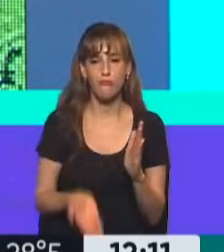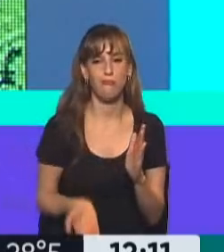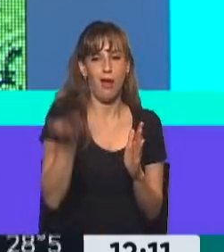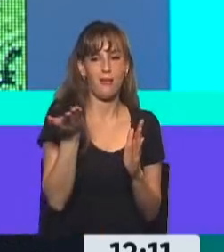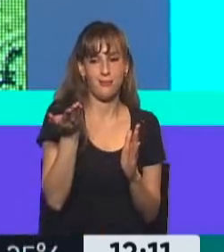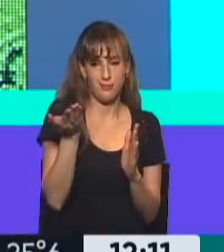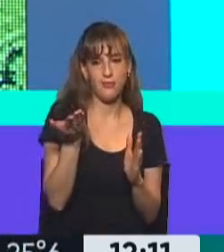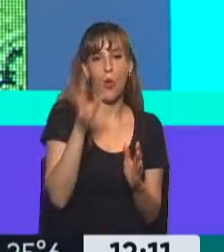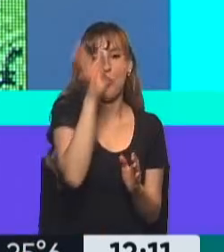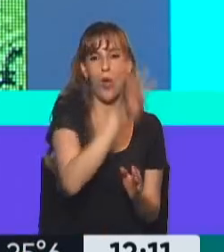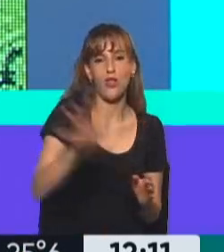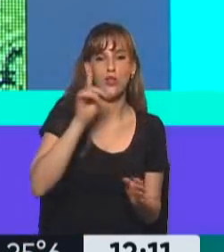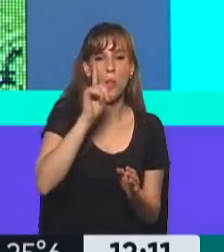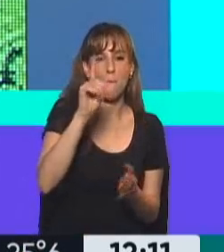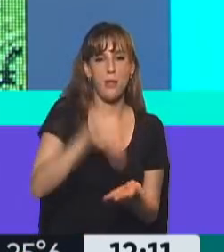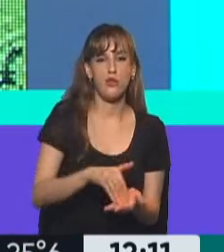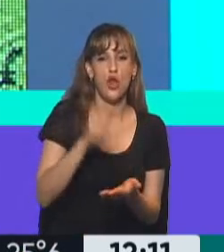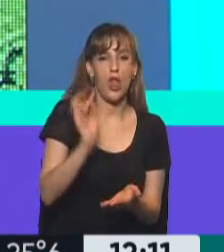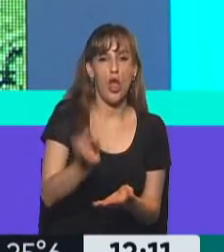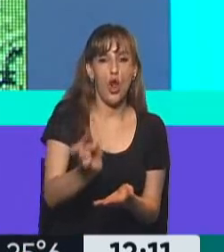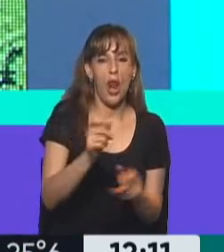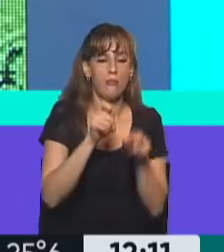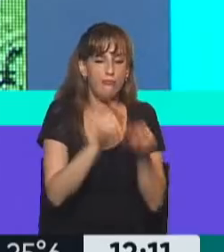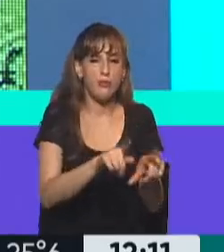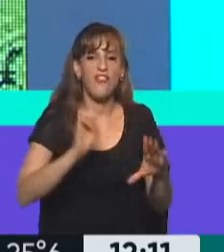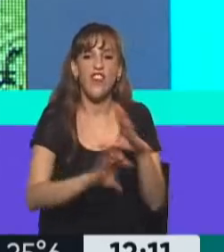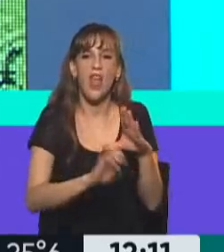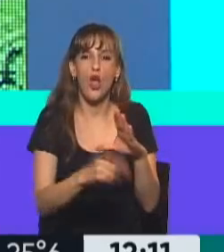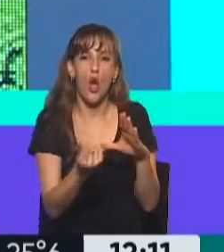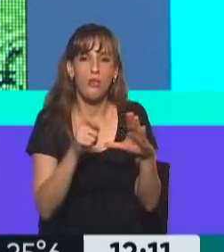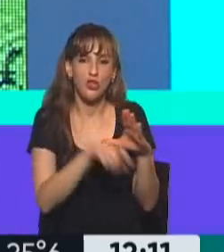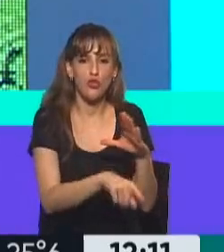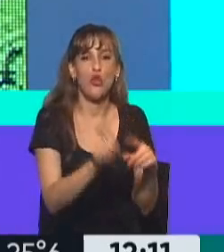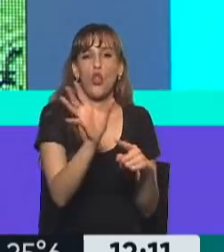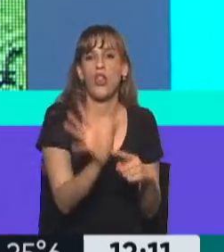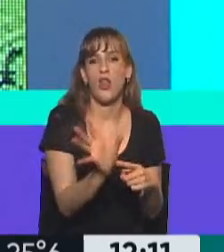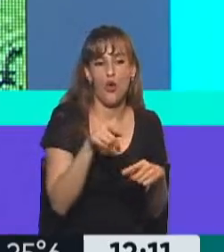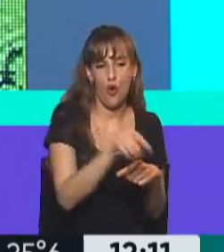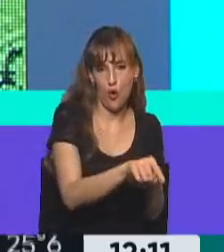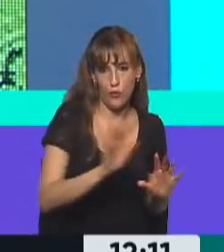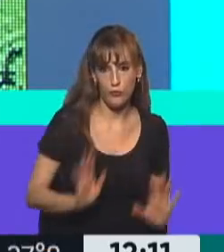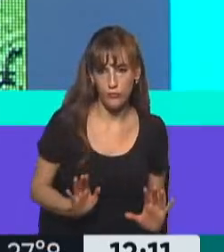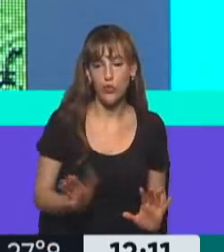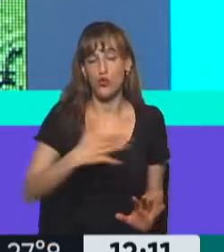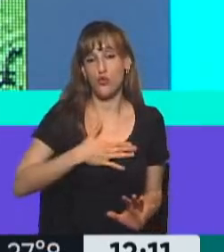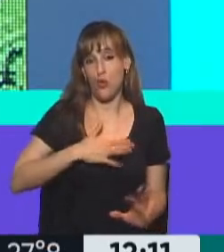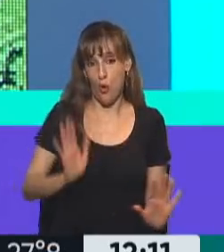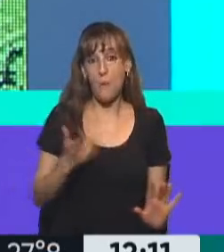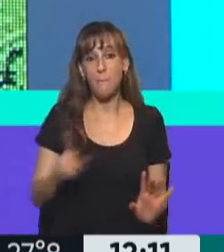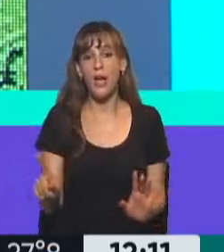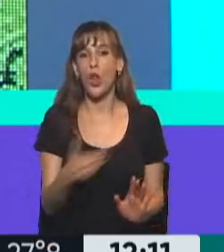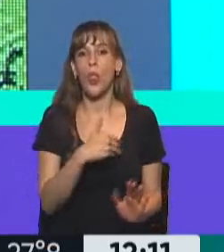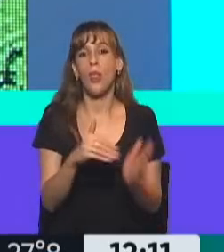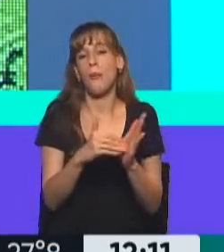en el fin de comiso del trigo y saldría a subsidiar la harina mañana. Y yo creo que eso sería un freno de mano rápido. Ahora, ¿por cuál opción se va a inclinar el gobierno? No sé.